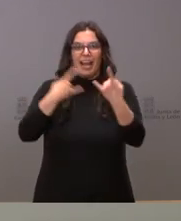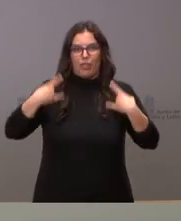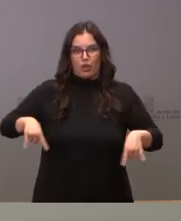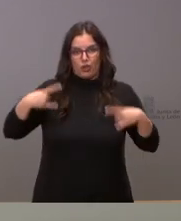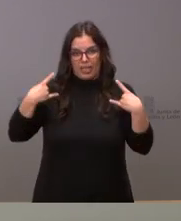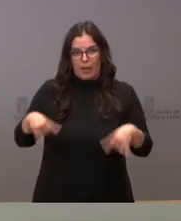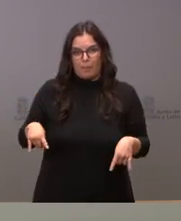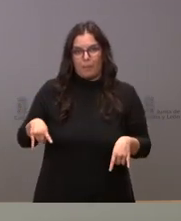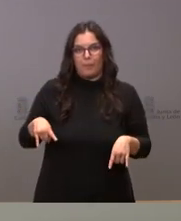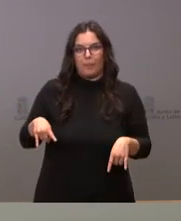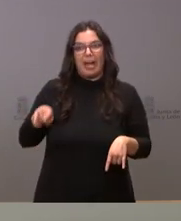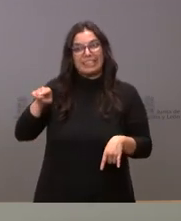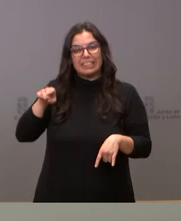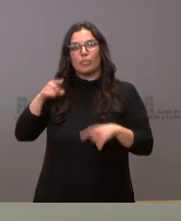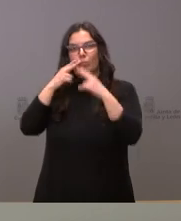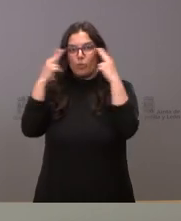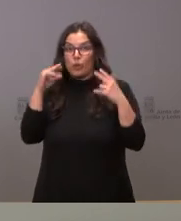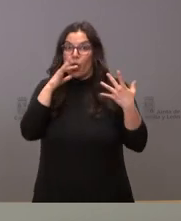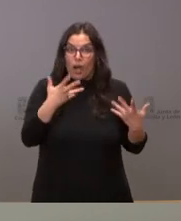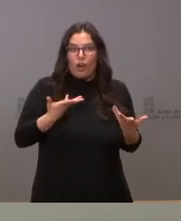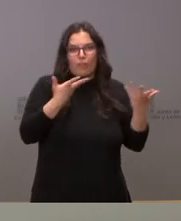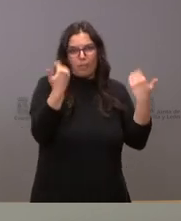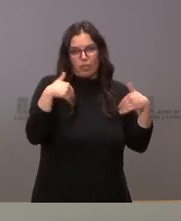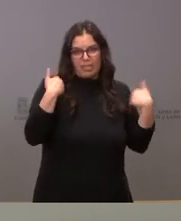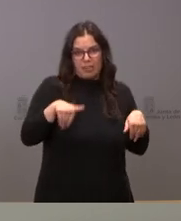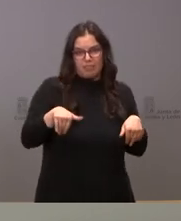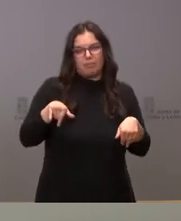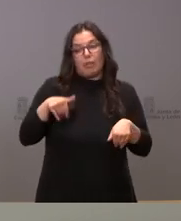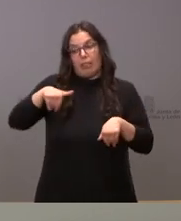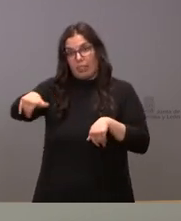que es un servicio que hoy sí que estamos ofreciendo ya a los segovianos